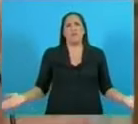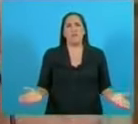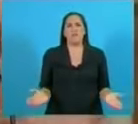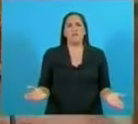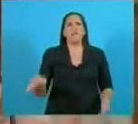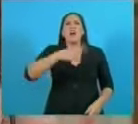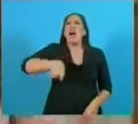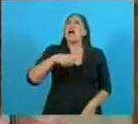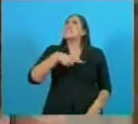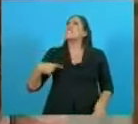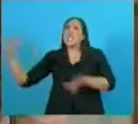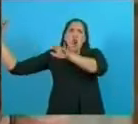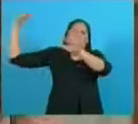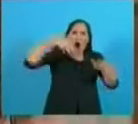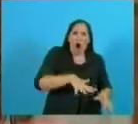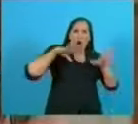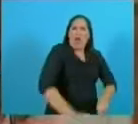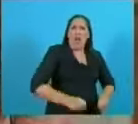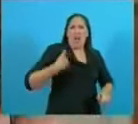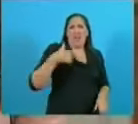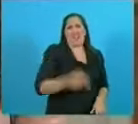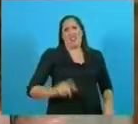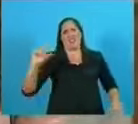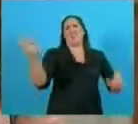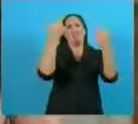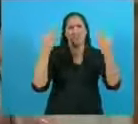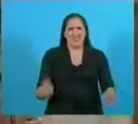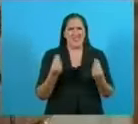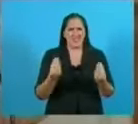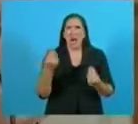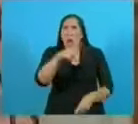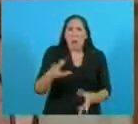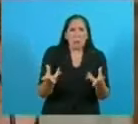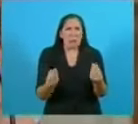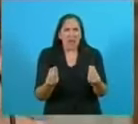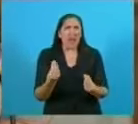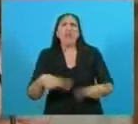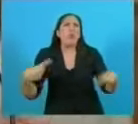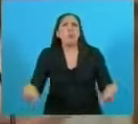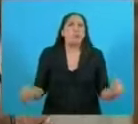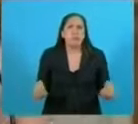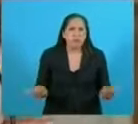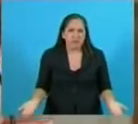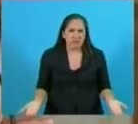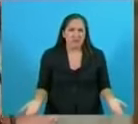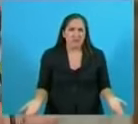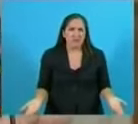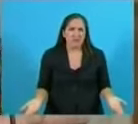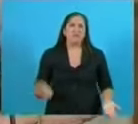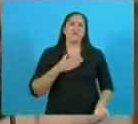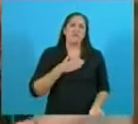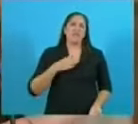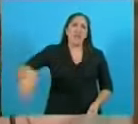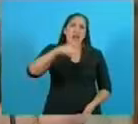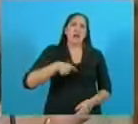¿dónde van a venir los chinos? ¿Qué miedo le tienen? Pero, mis queridos amigos, mis